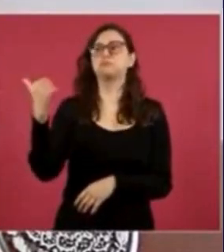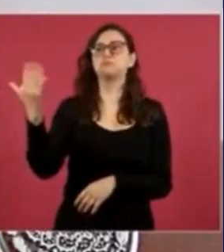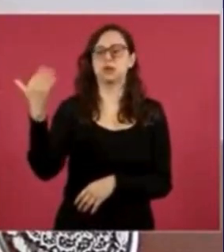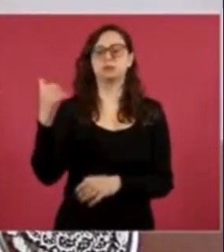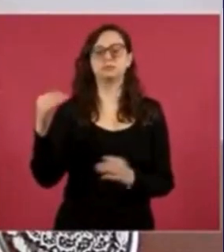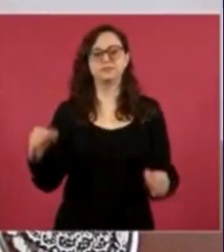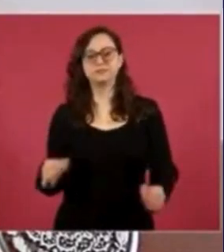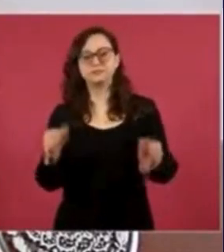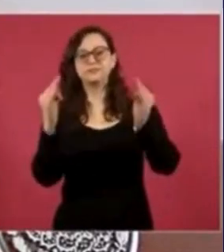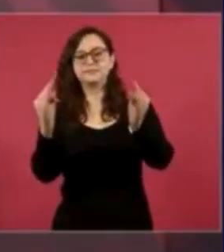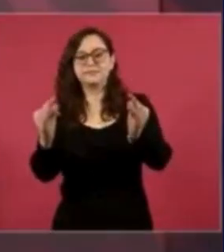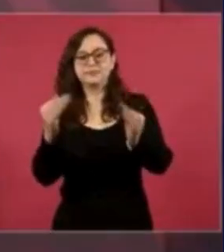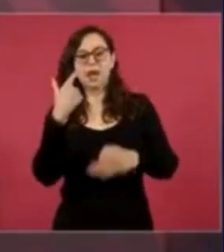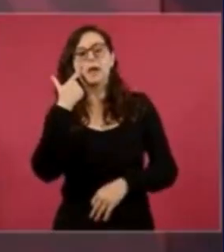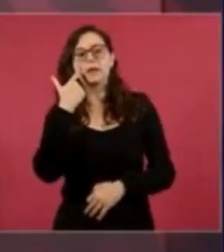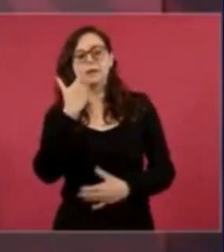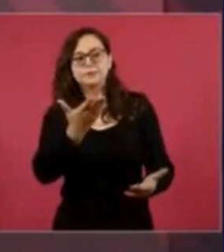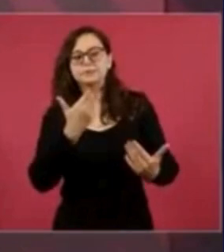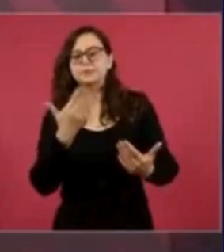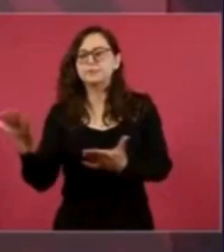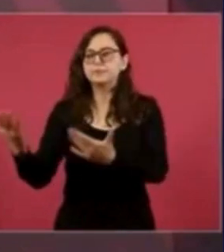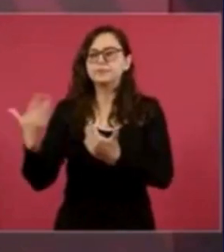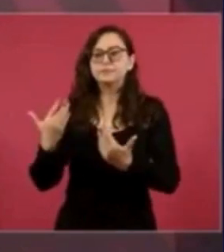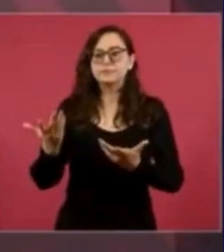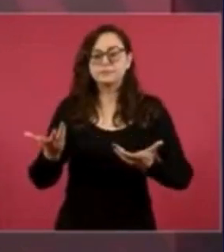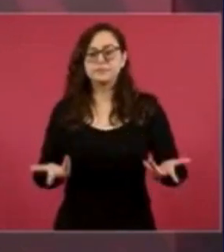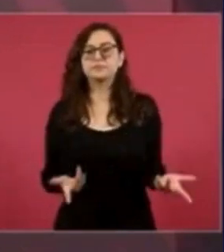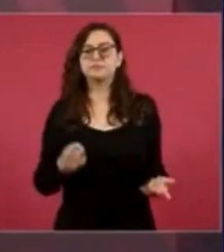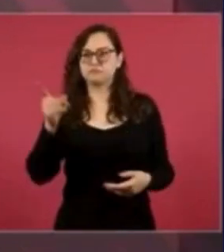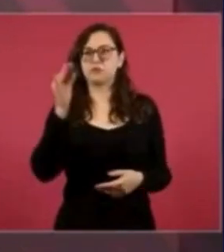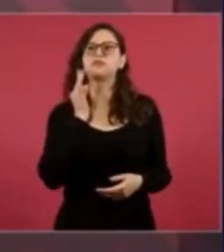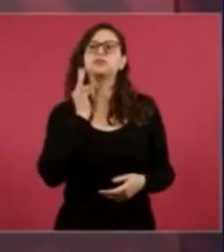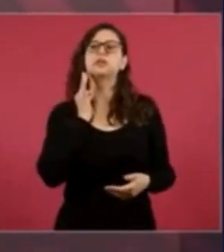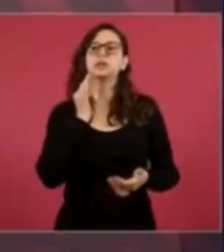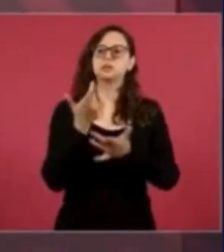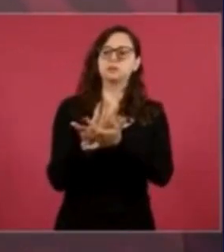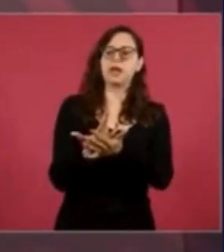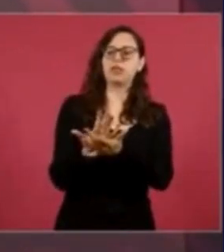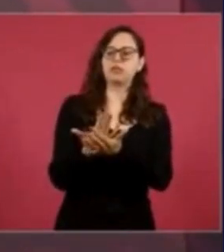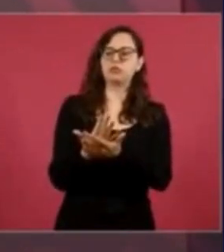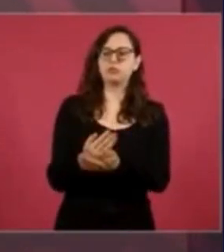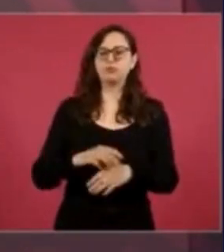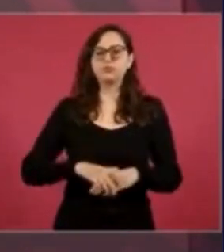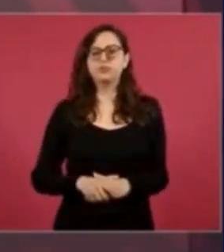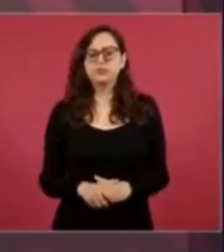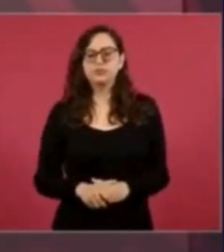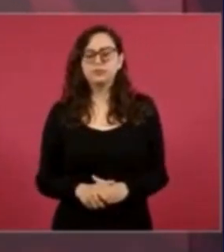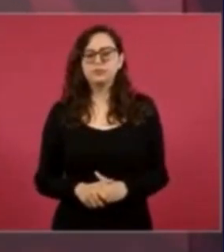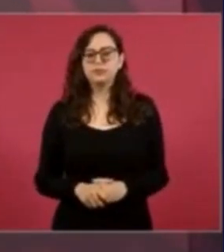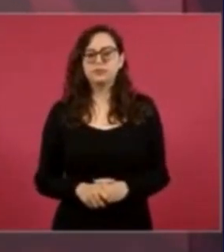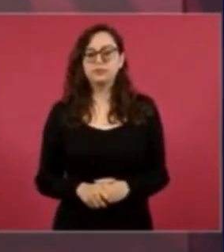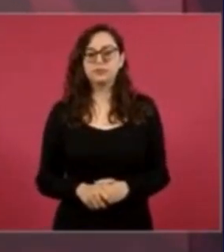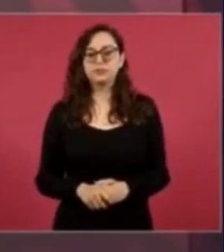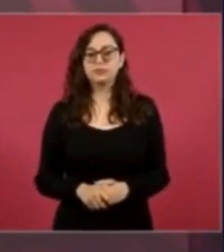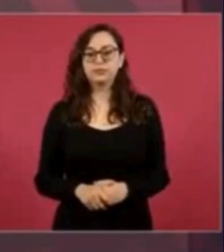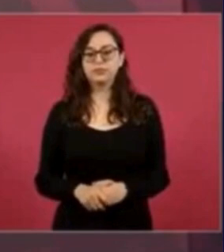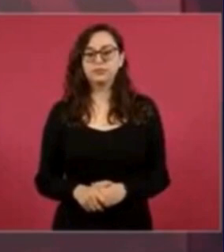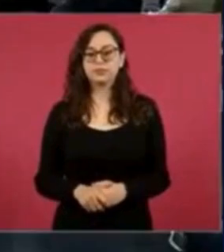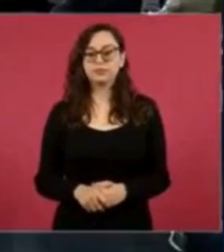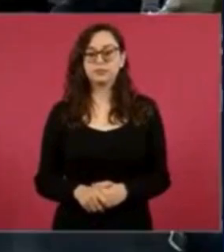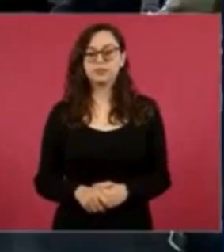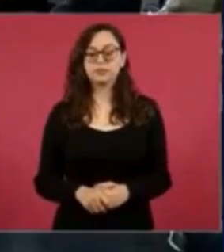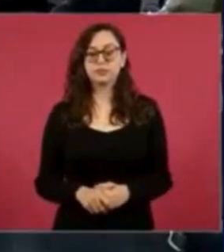internacional, mientras aborda los desafíos internos del país, desde la justicia hasta la educación. Su